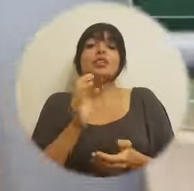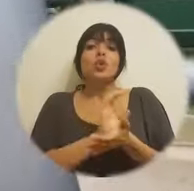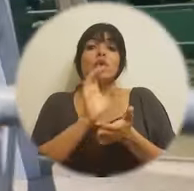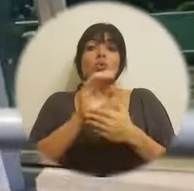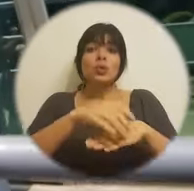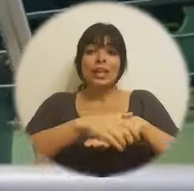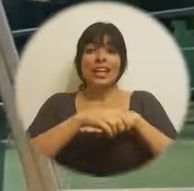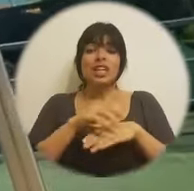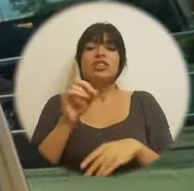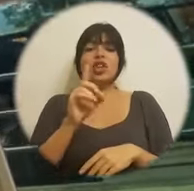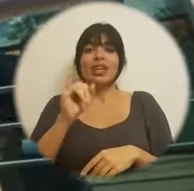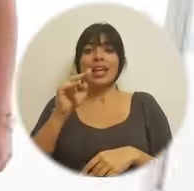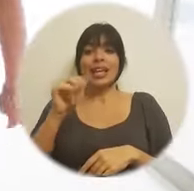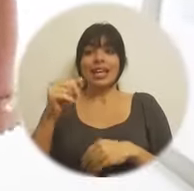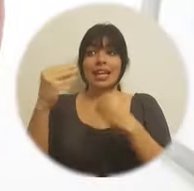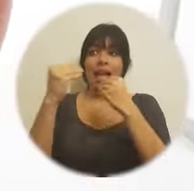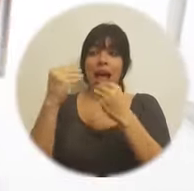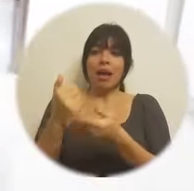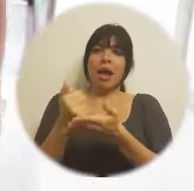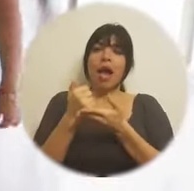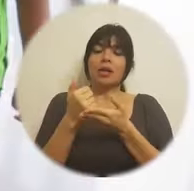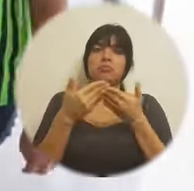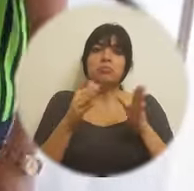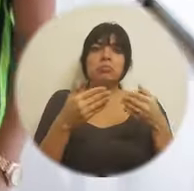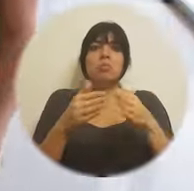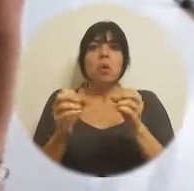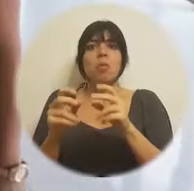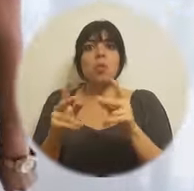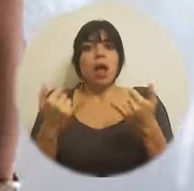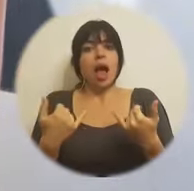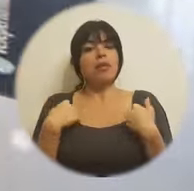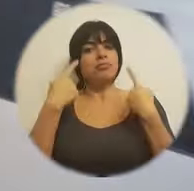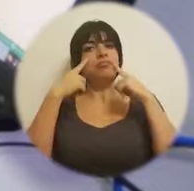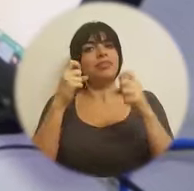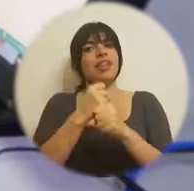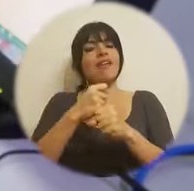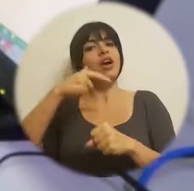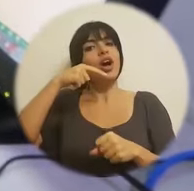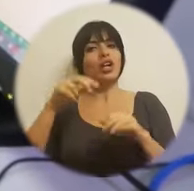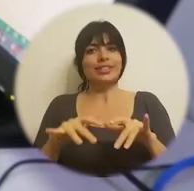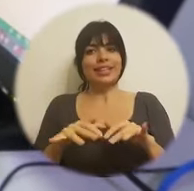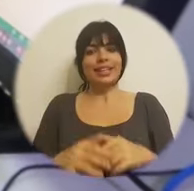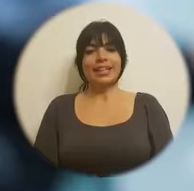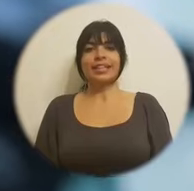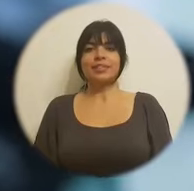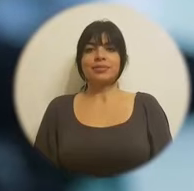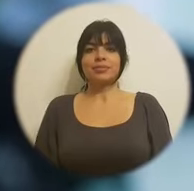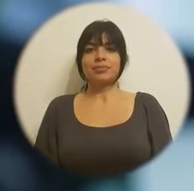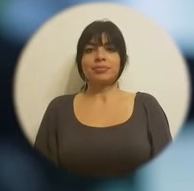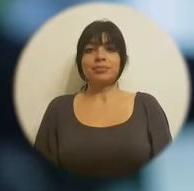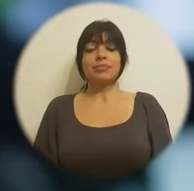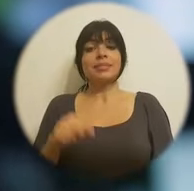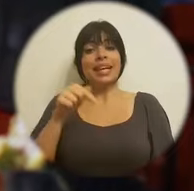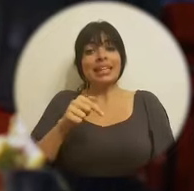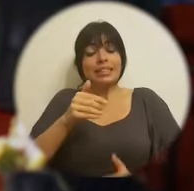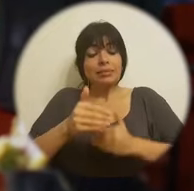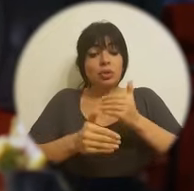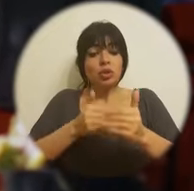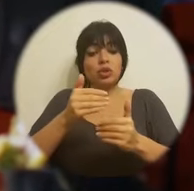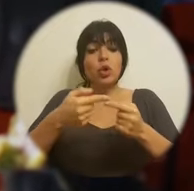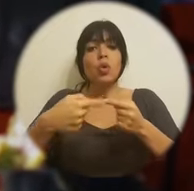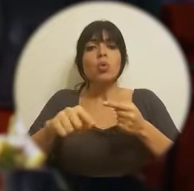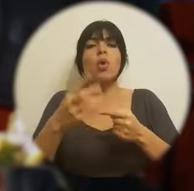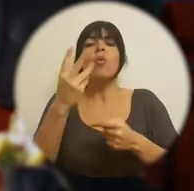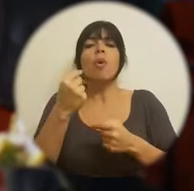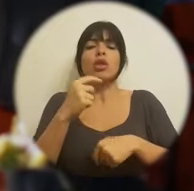Gracias a los cursos de inglés en el INE me ayudaron a abrirme puertas y ahora trabajo en un call center. Este